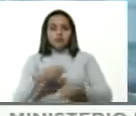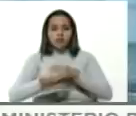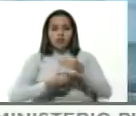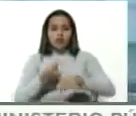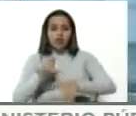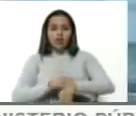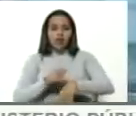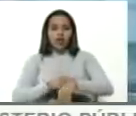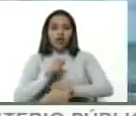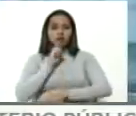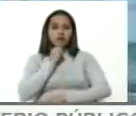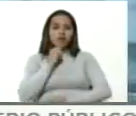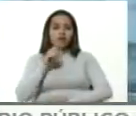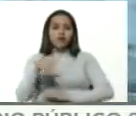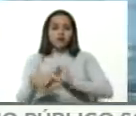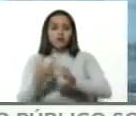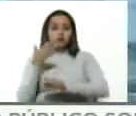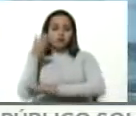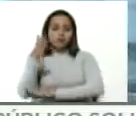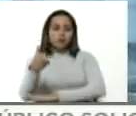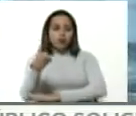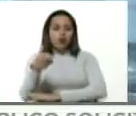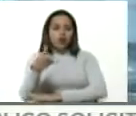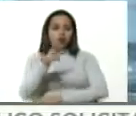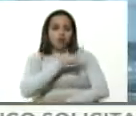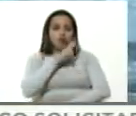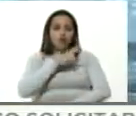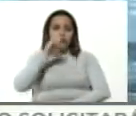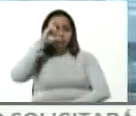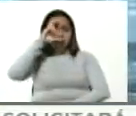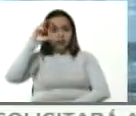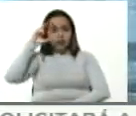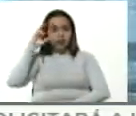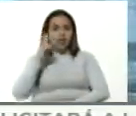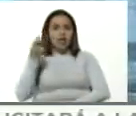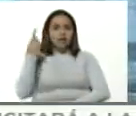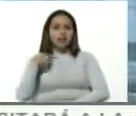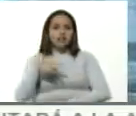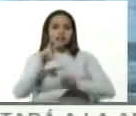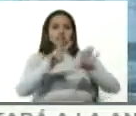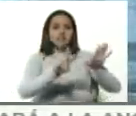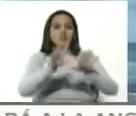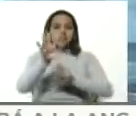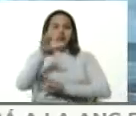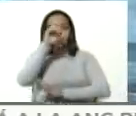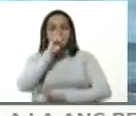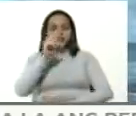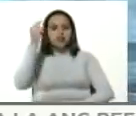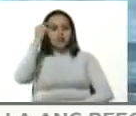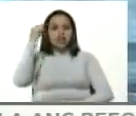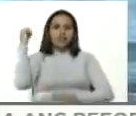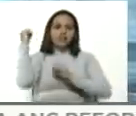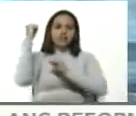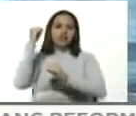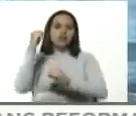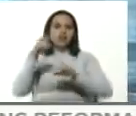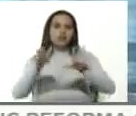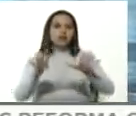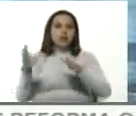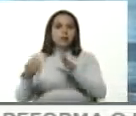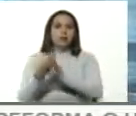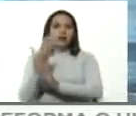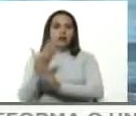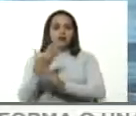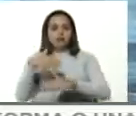Oscuro, de la visita oficial del canciller Jorge Arriaza, ayer se cumplieron los 75 años de ese día de la victoria, fue exactamente el 9 de mayo, pero se reprogramó